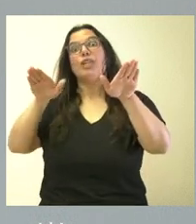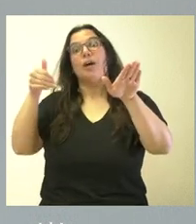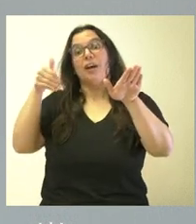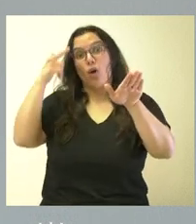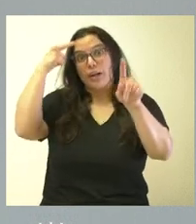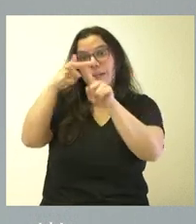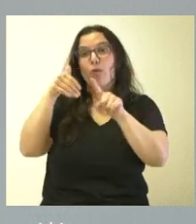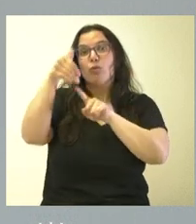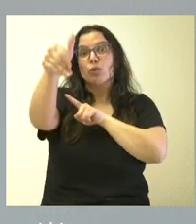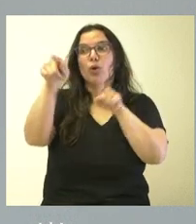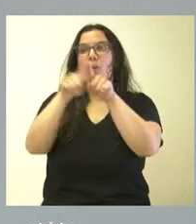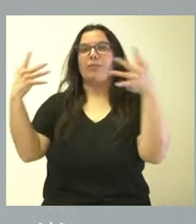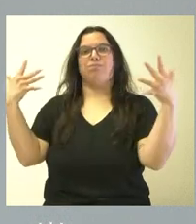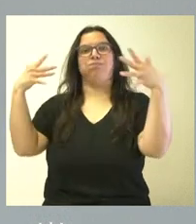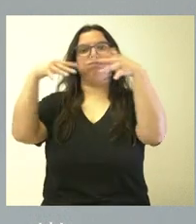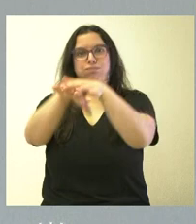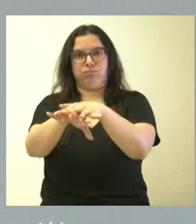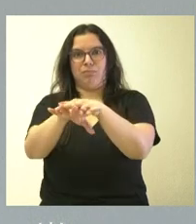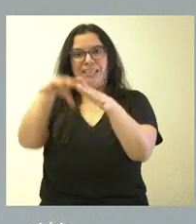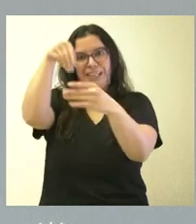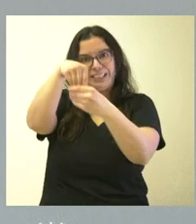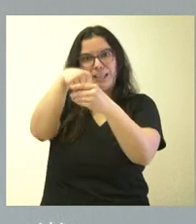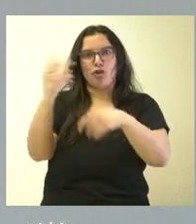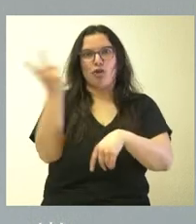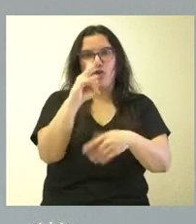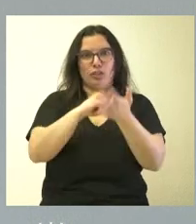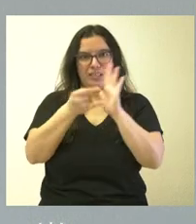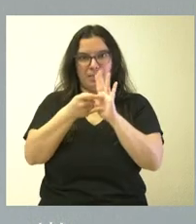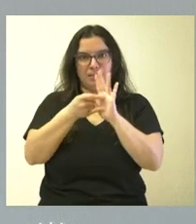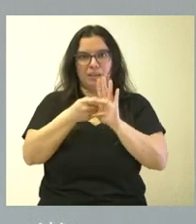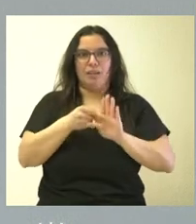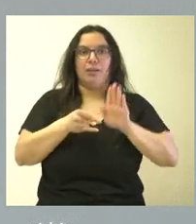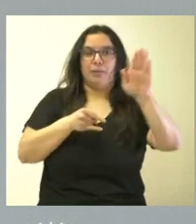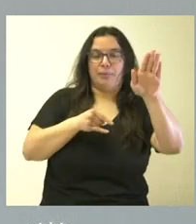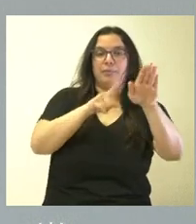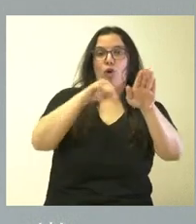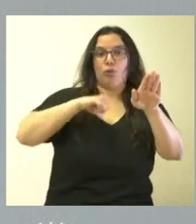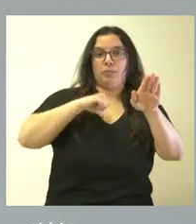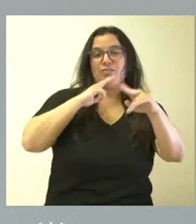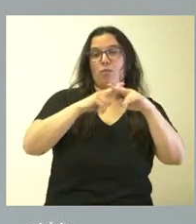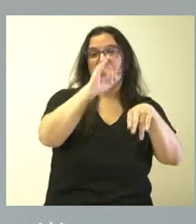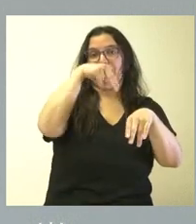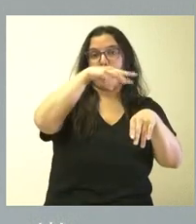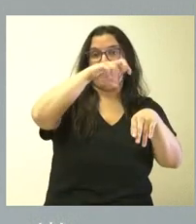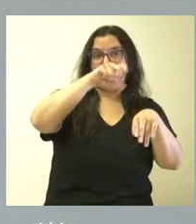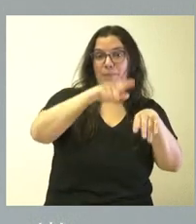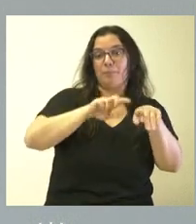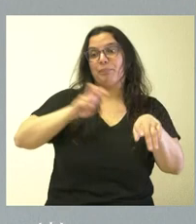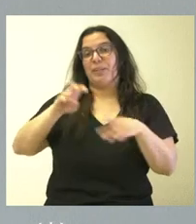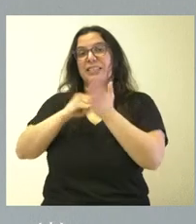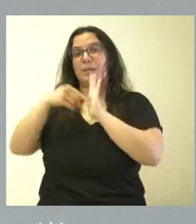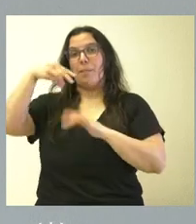hacia la comunicación interna de ambos sistemas. El sistema Jimena, que es el del ámbito hospitalario, y el sistema